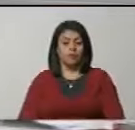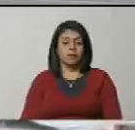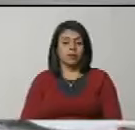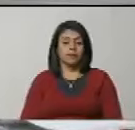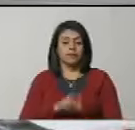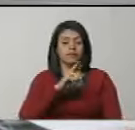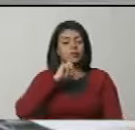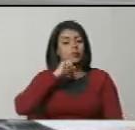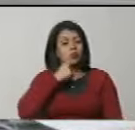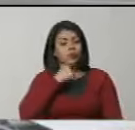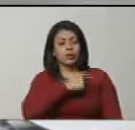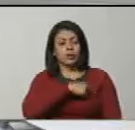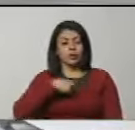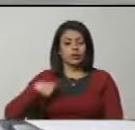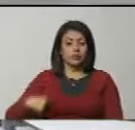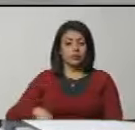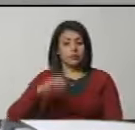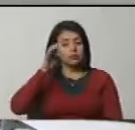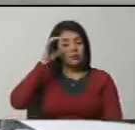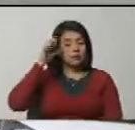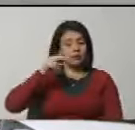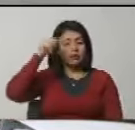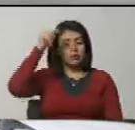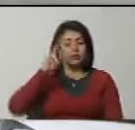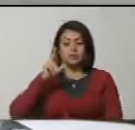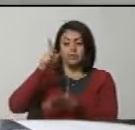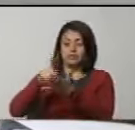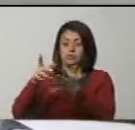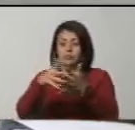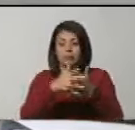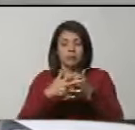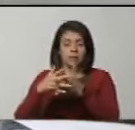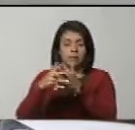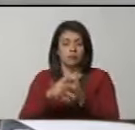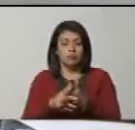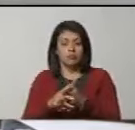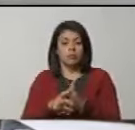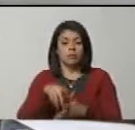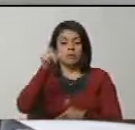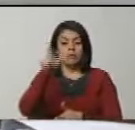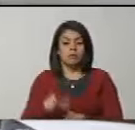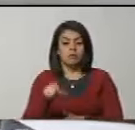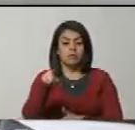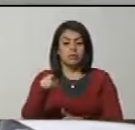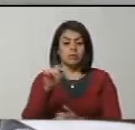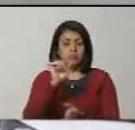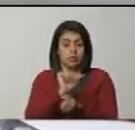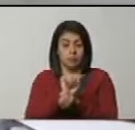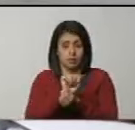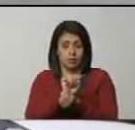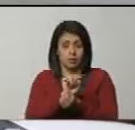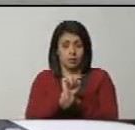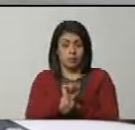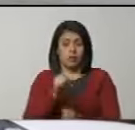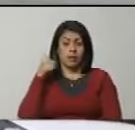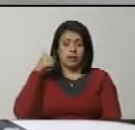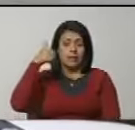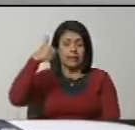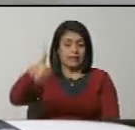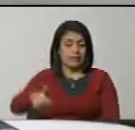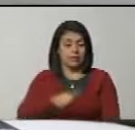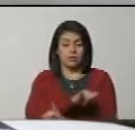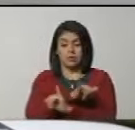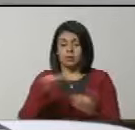Rusia, China, Corea del Norte, en territorio norteamericano, ese ciudadano o ciudadano estaría preso? Estaría preso, cadena perpetua.